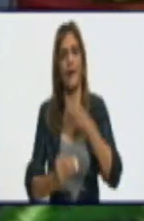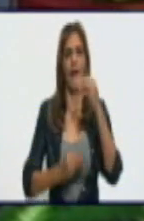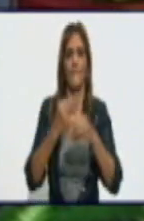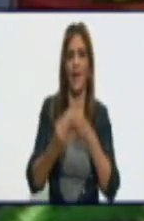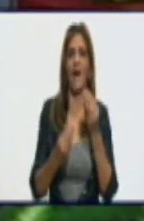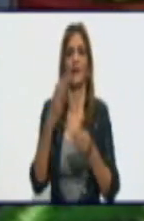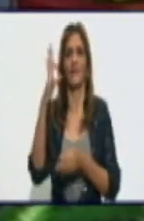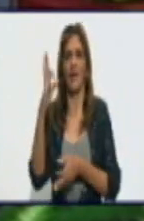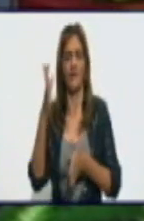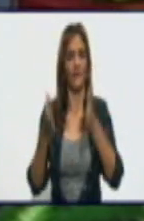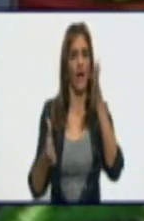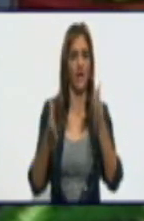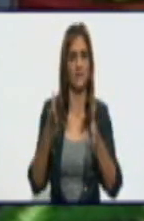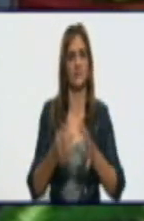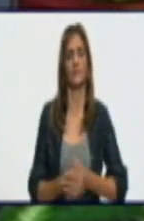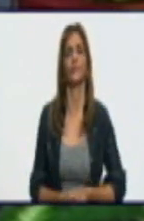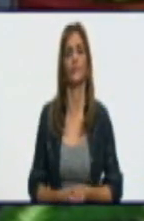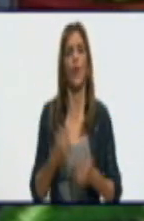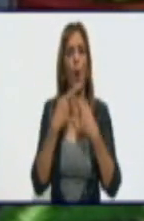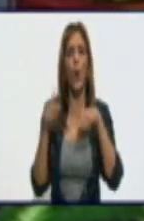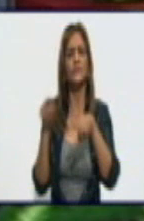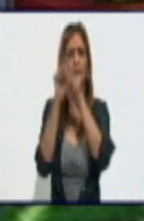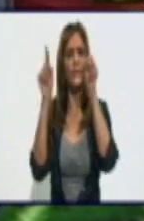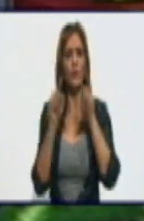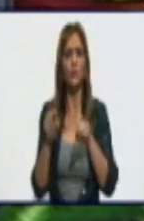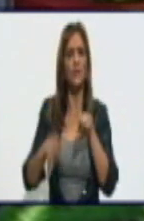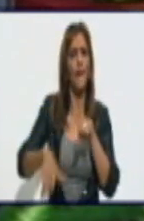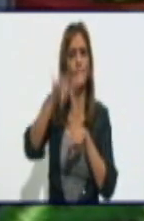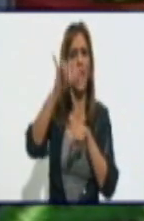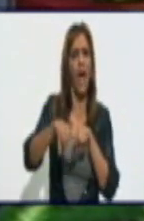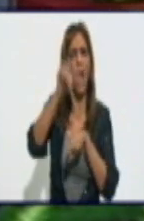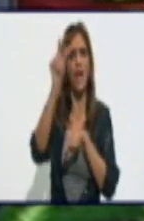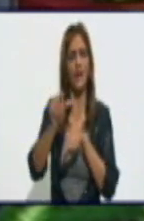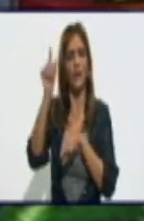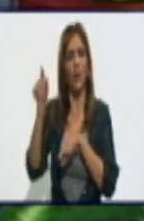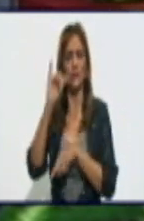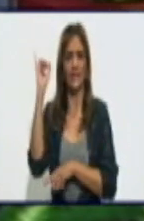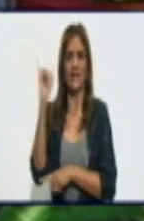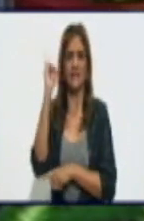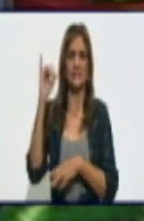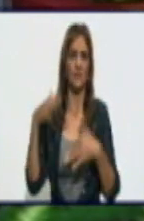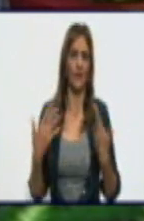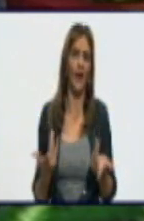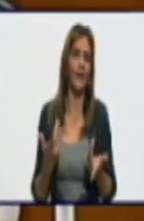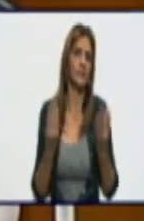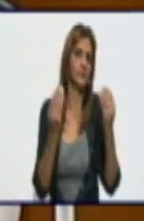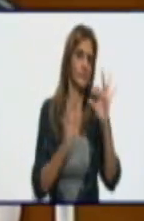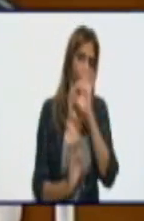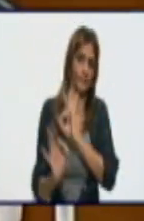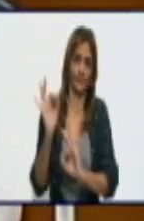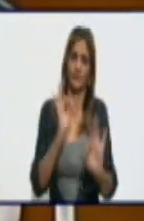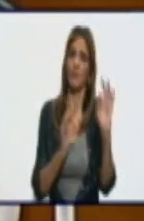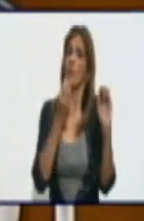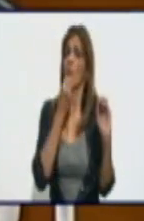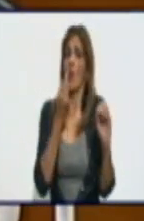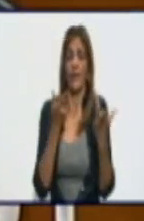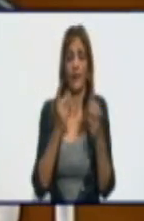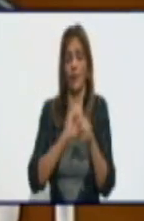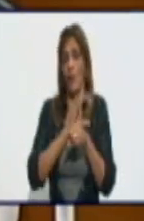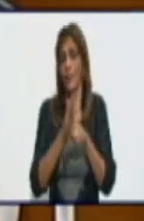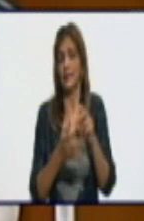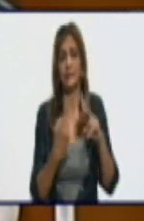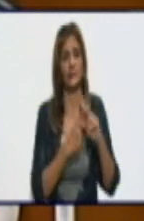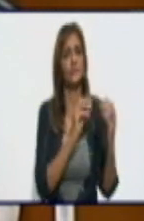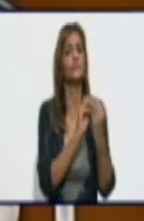los viajeros internacionales, hoy los viajeros nacionales constituyen también un riesgo. Así es. Para nosotros